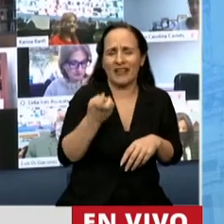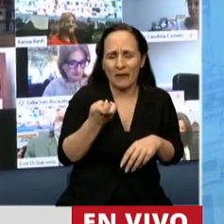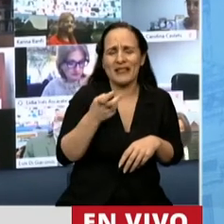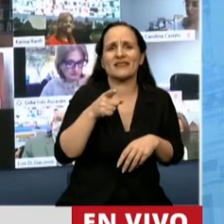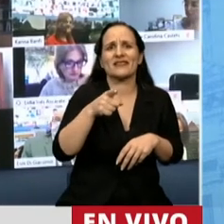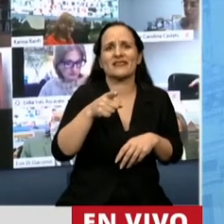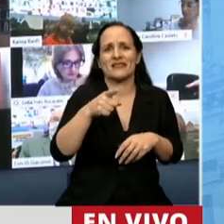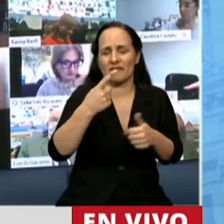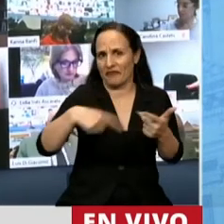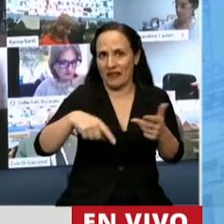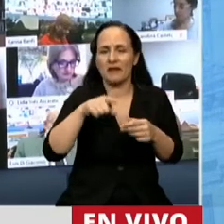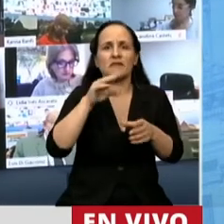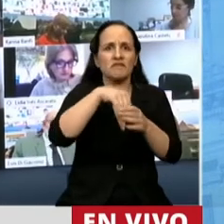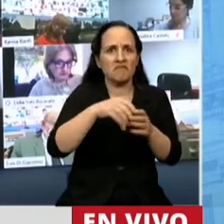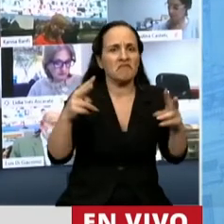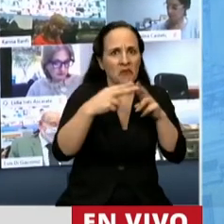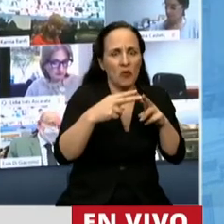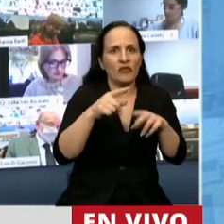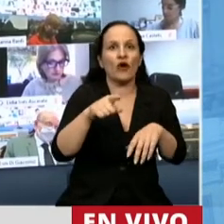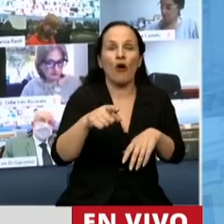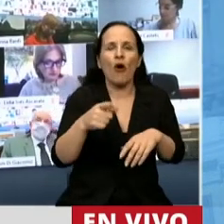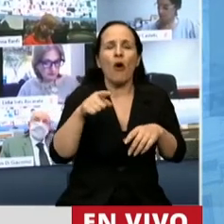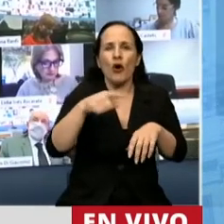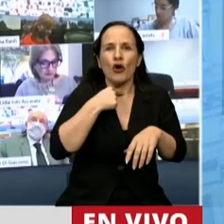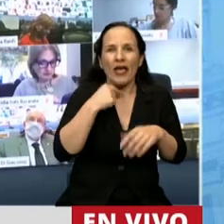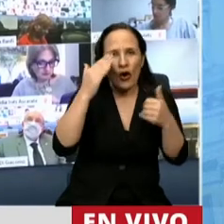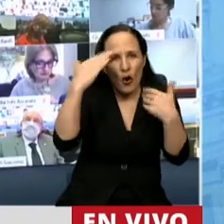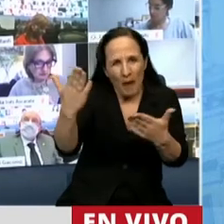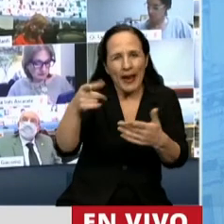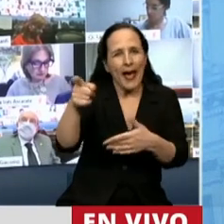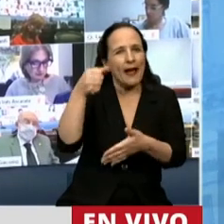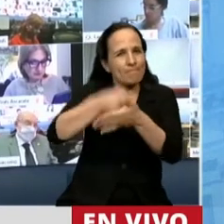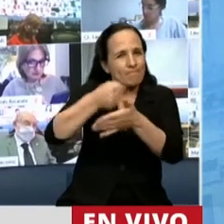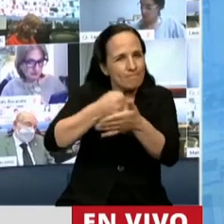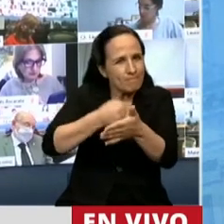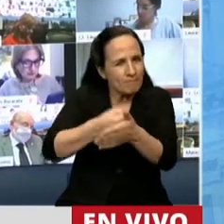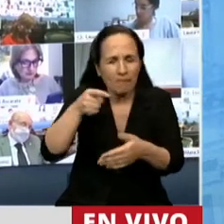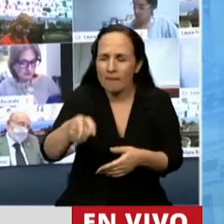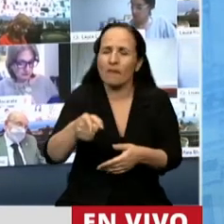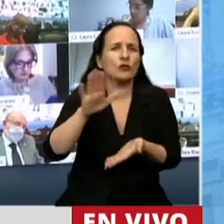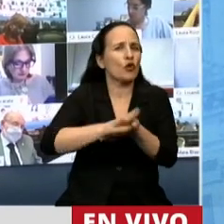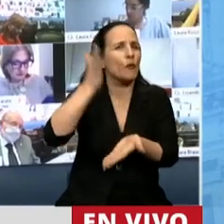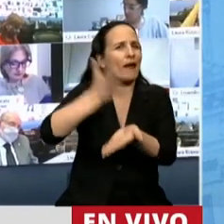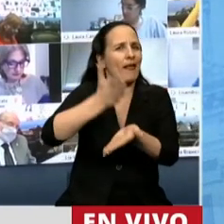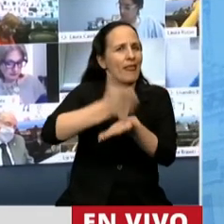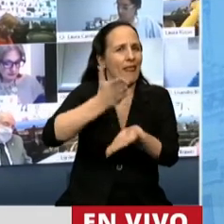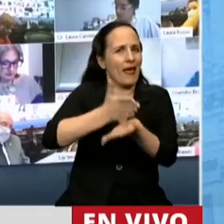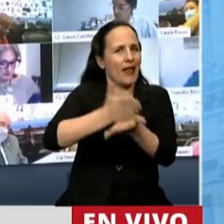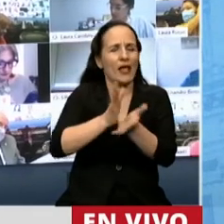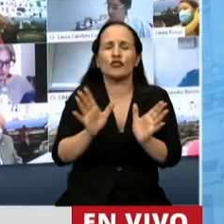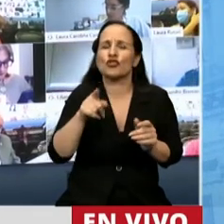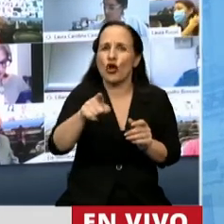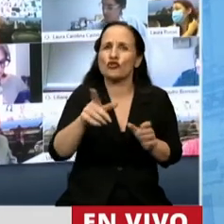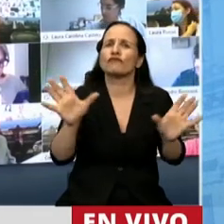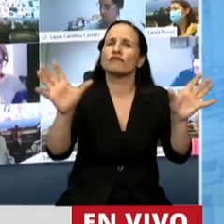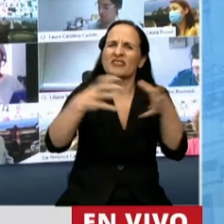Y quiero homenajearla porque ha sido una militante incansable en relación a los derechos del colectivo de